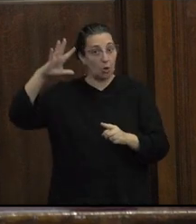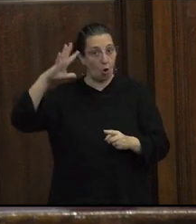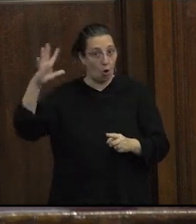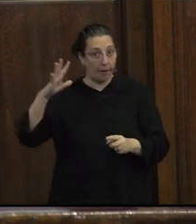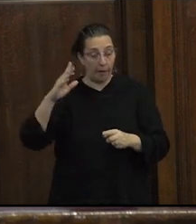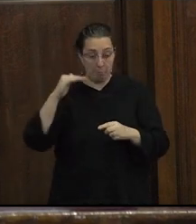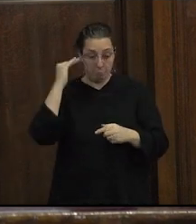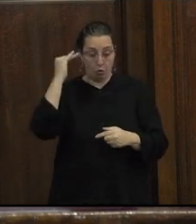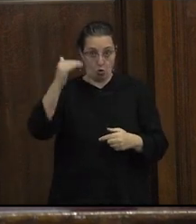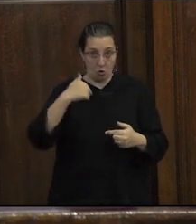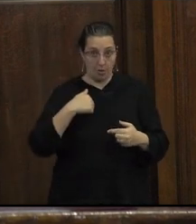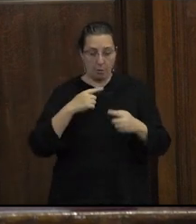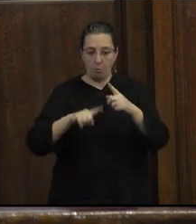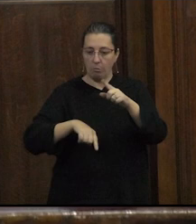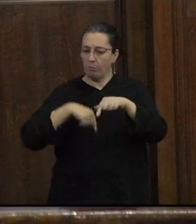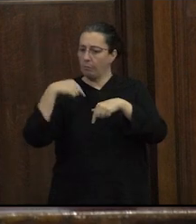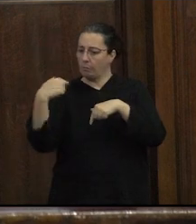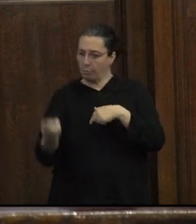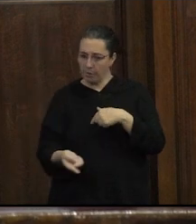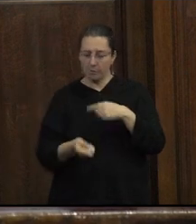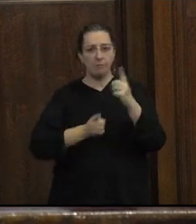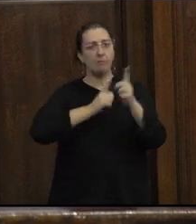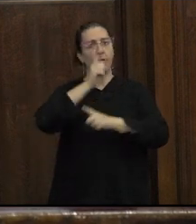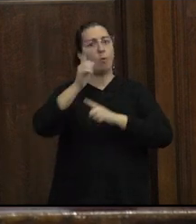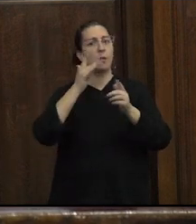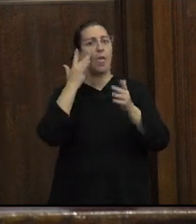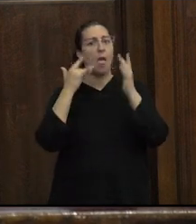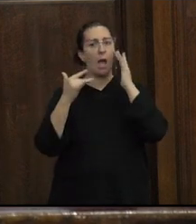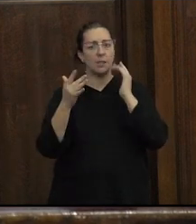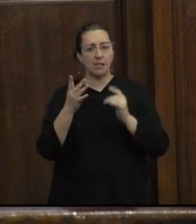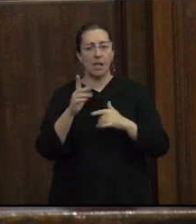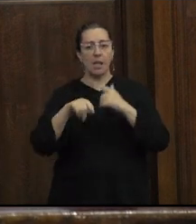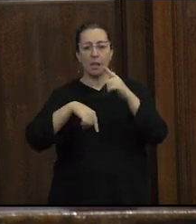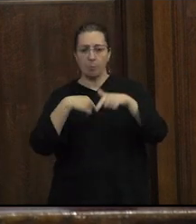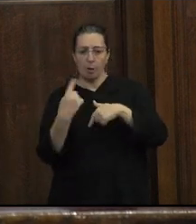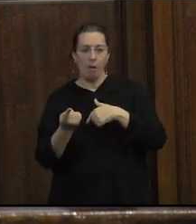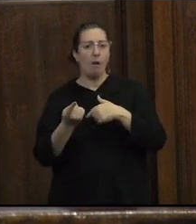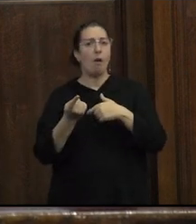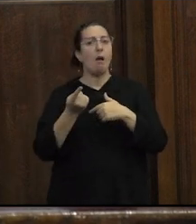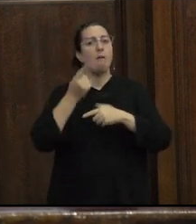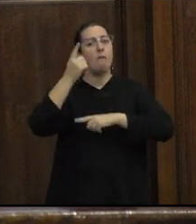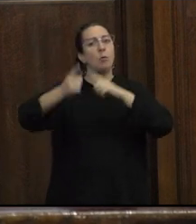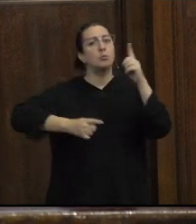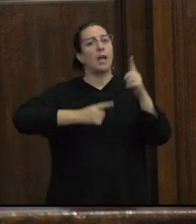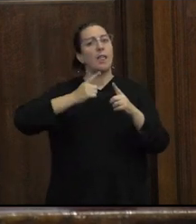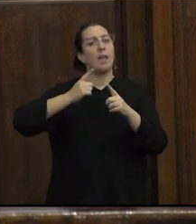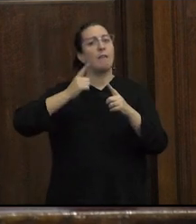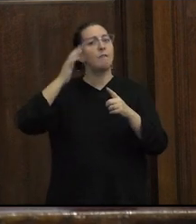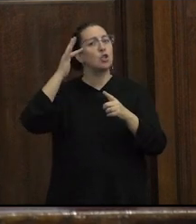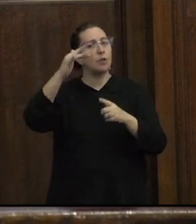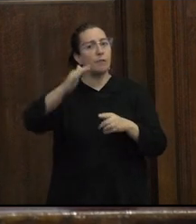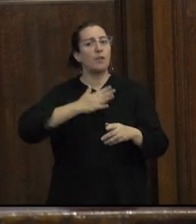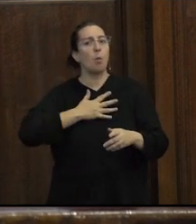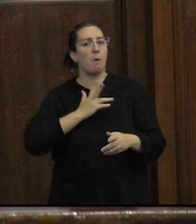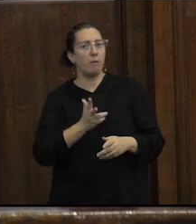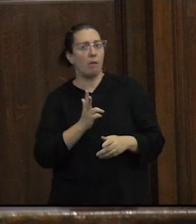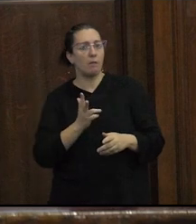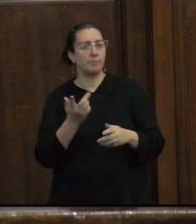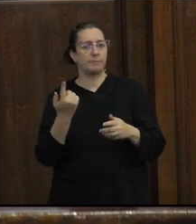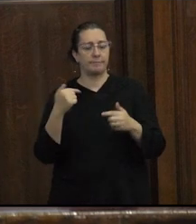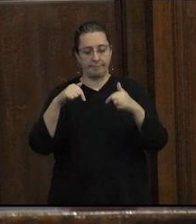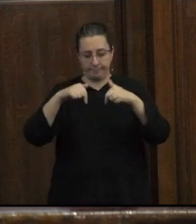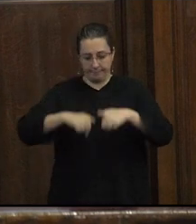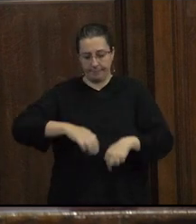después termine en la Facultad de Artes y en la Facultad de Filosofía y Humanidades pero esta conferencia a mí me ha